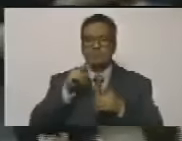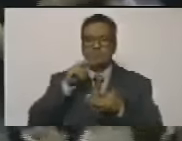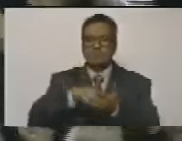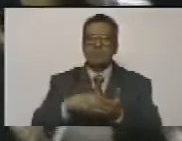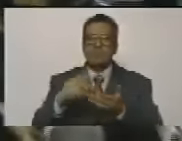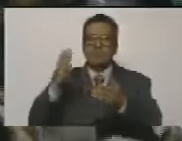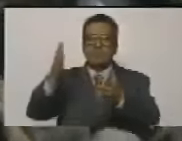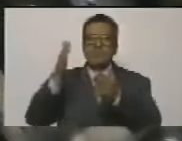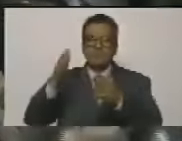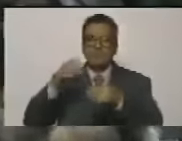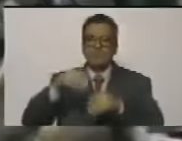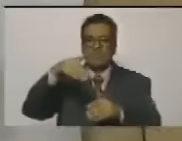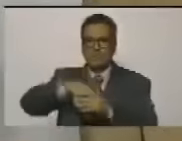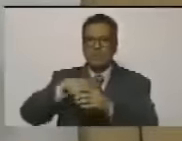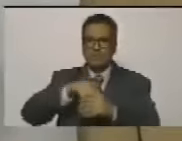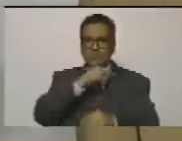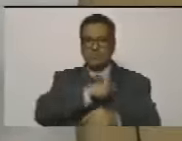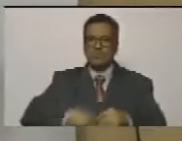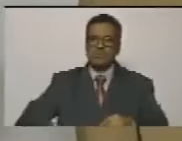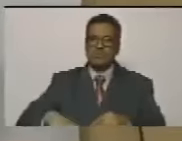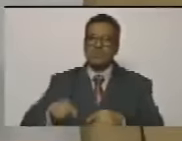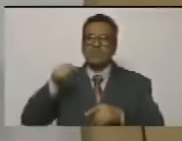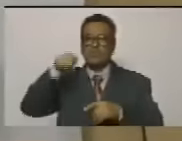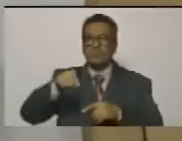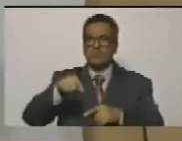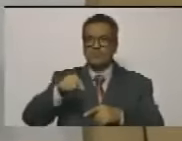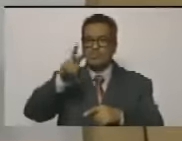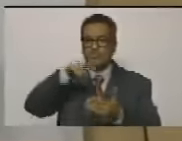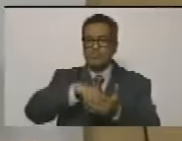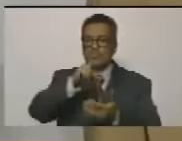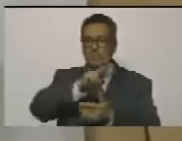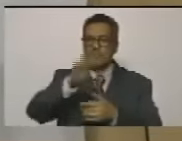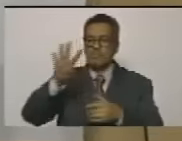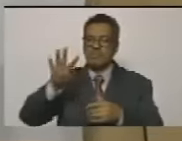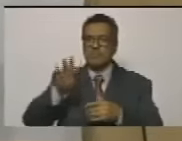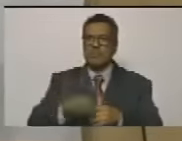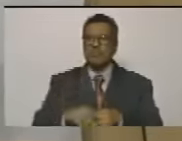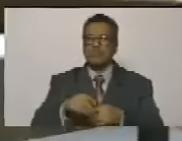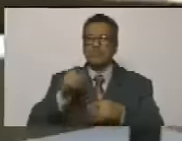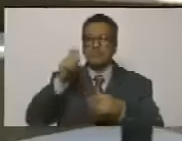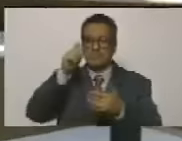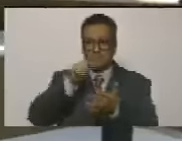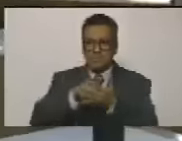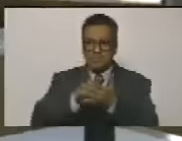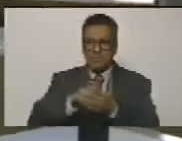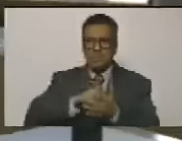las elecciones presidenciales este 2024 anótenlo